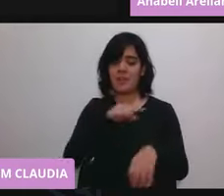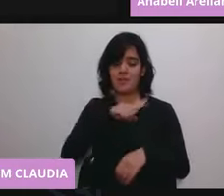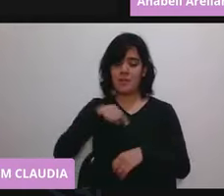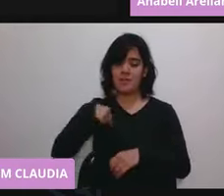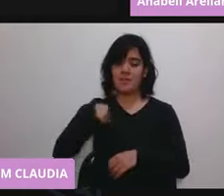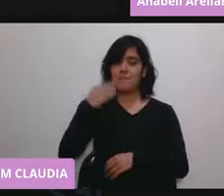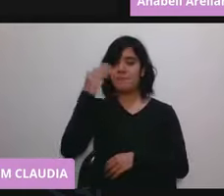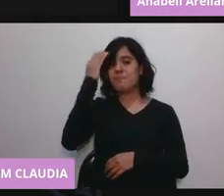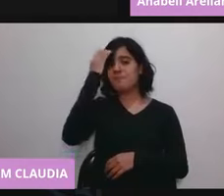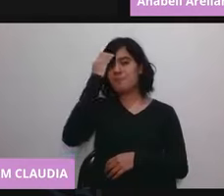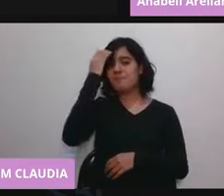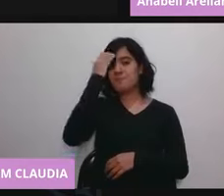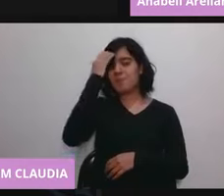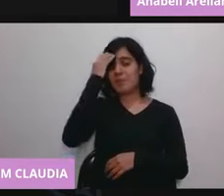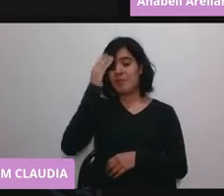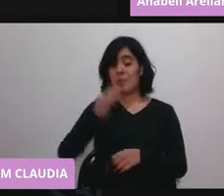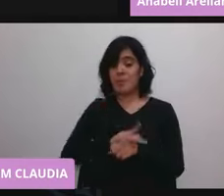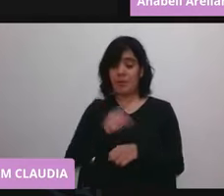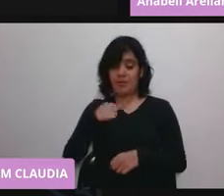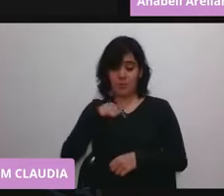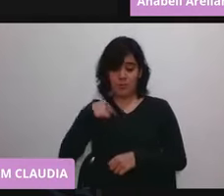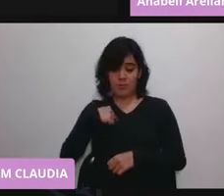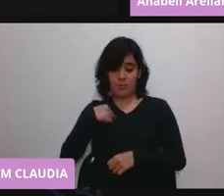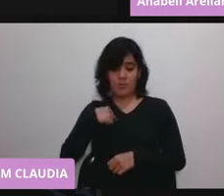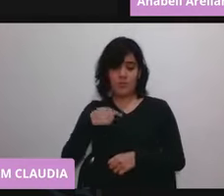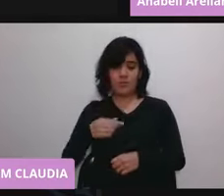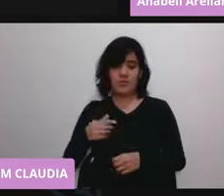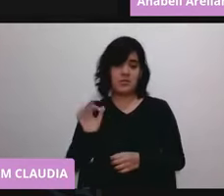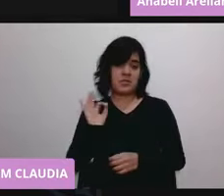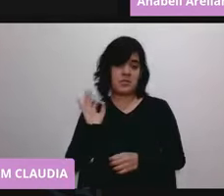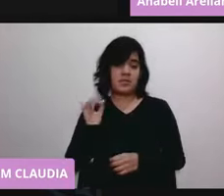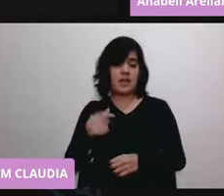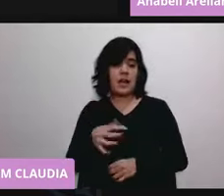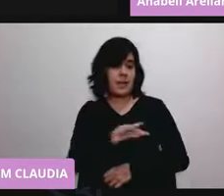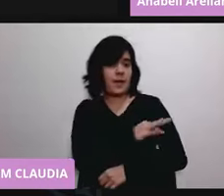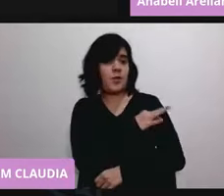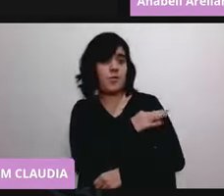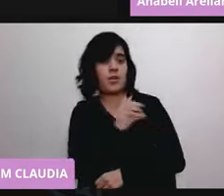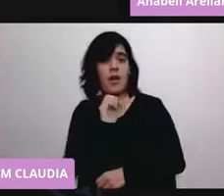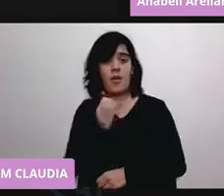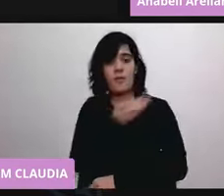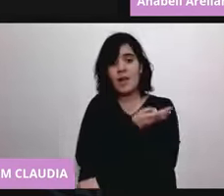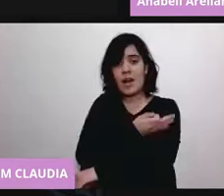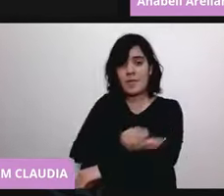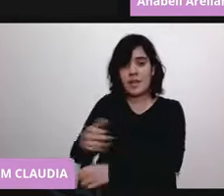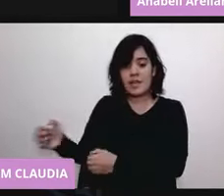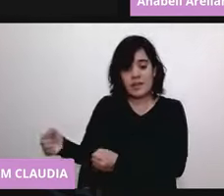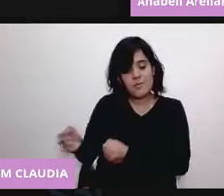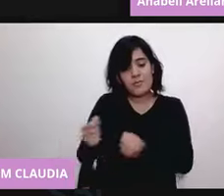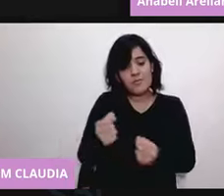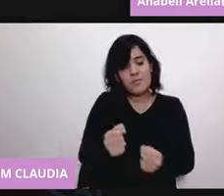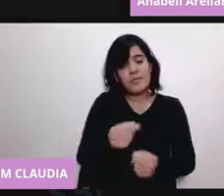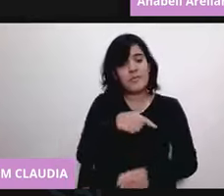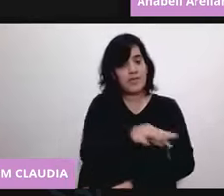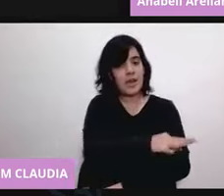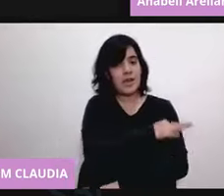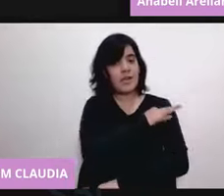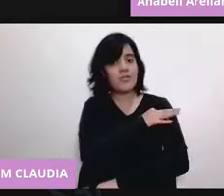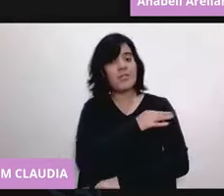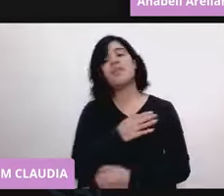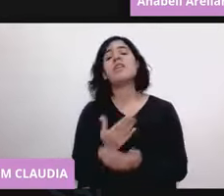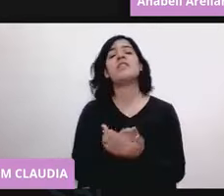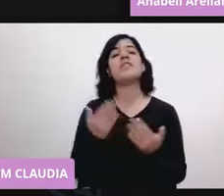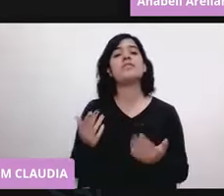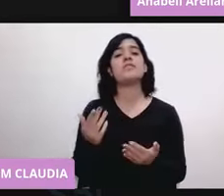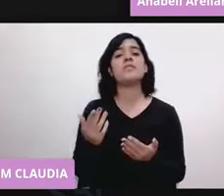vacunando o llevando a vacunar a familiares. Pues tener en cuenta, ¿no? De ahora sí que